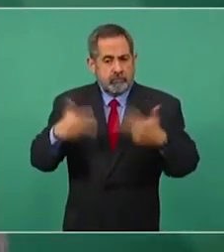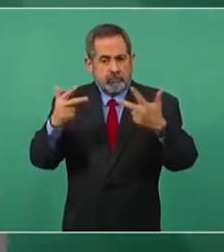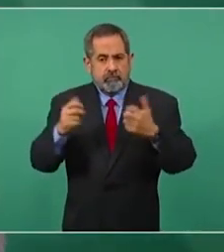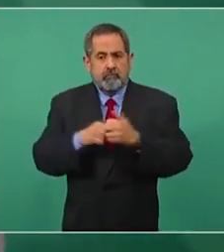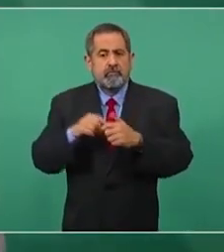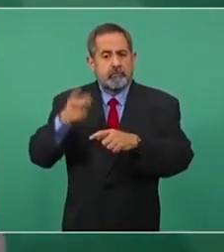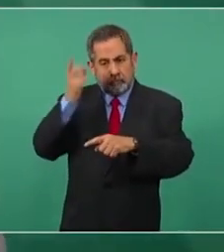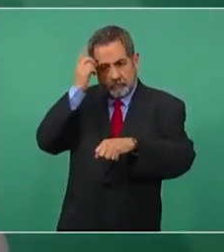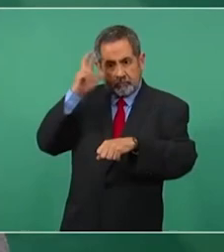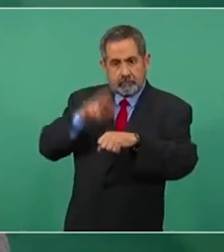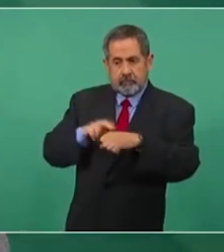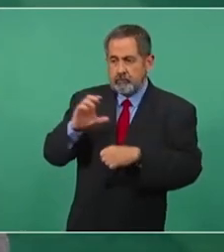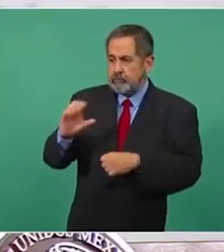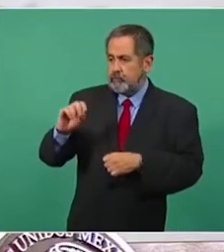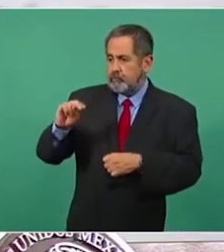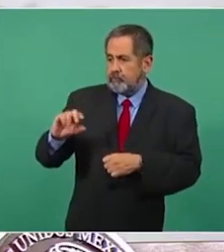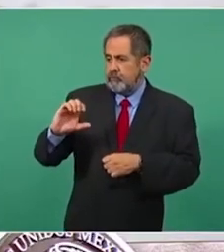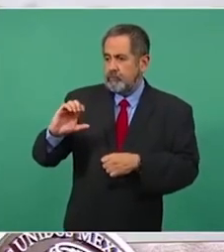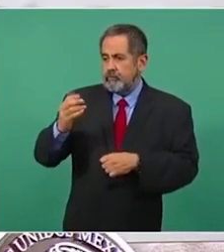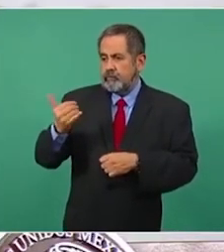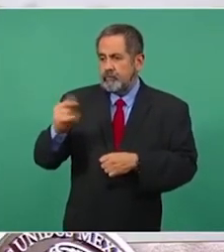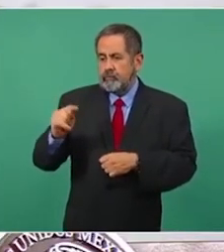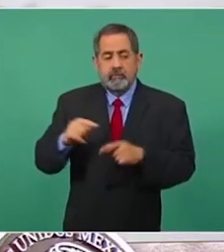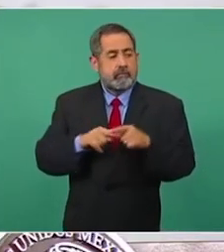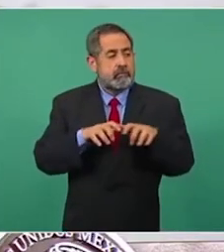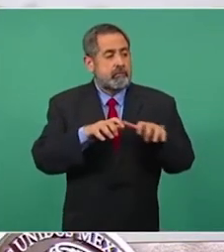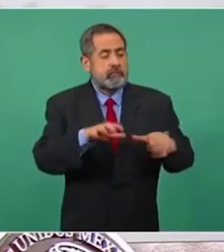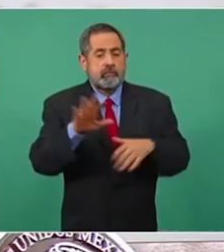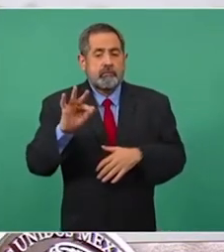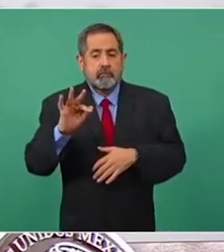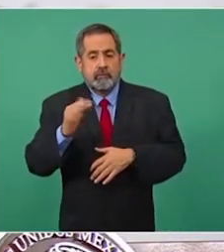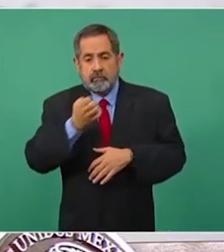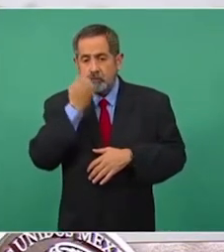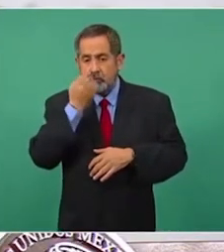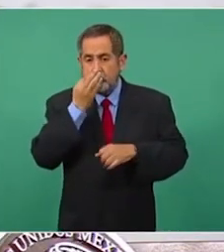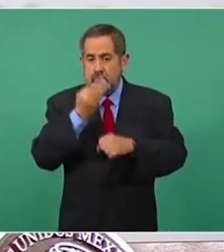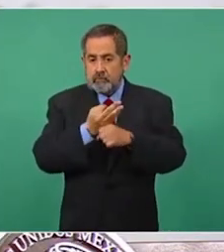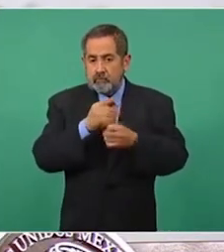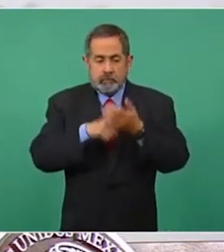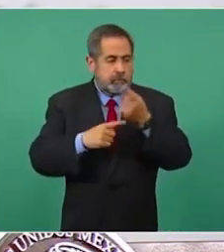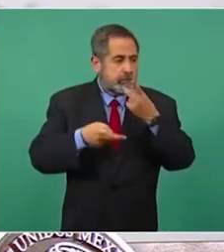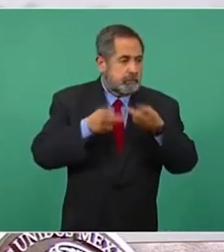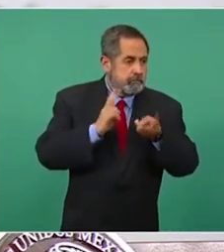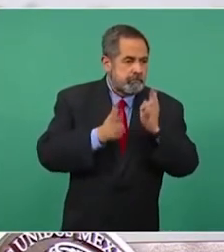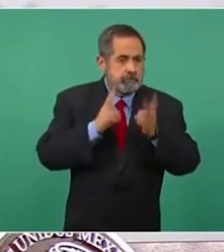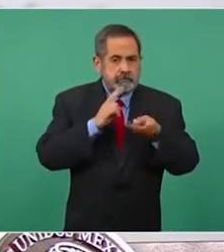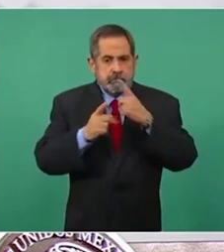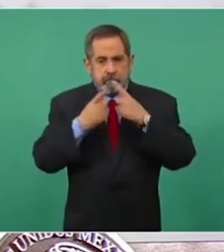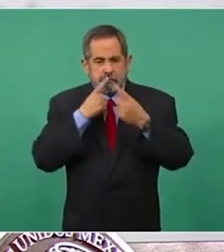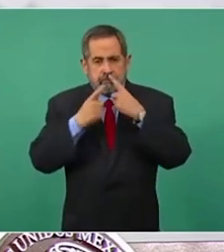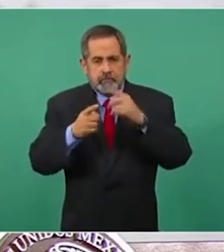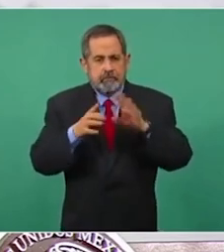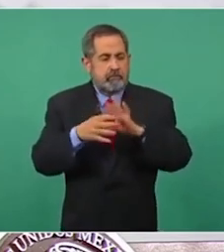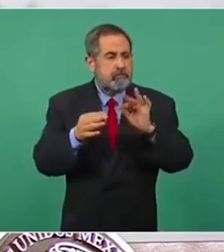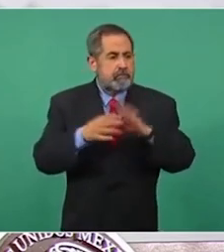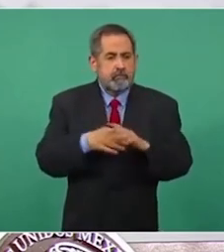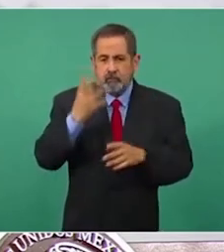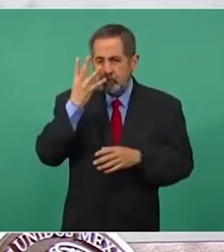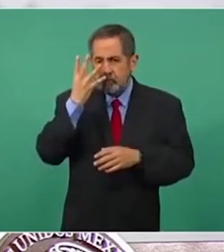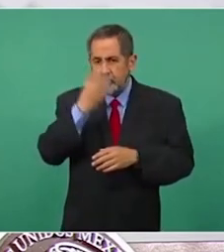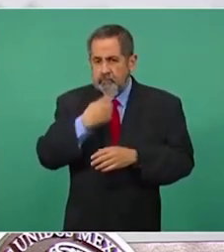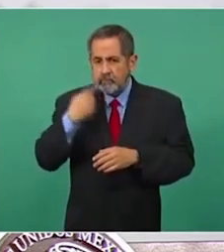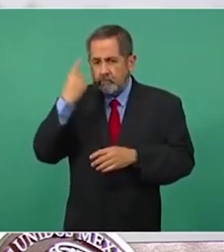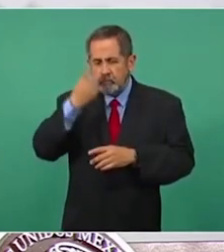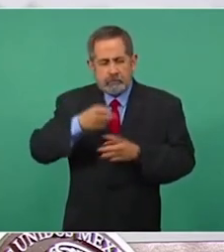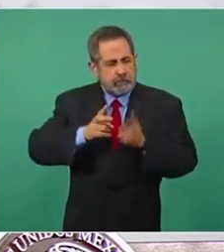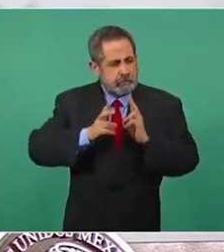la directora general del Conacyt y más de 40 estudiantes. Dialogaron de manera directa durante casi cuatro horas.